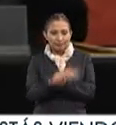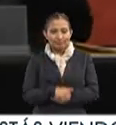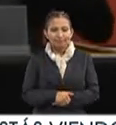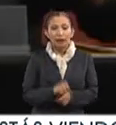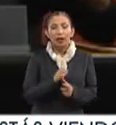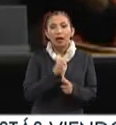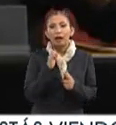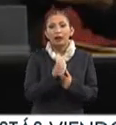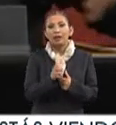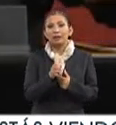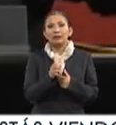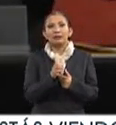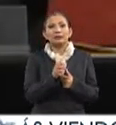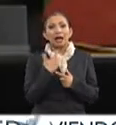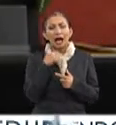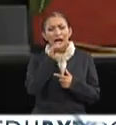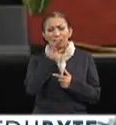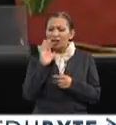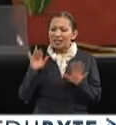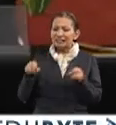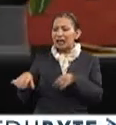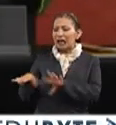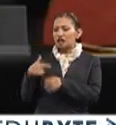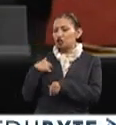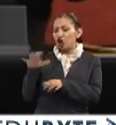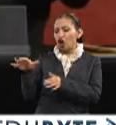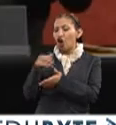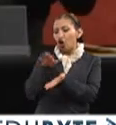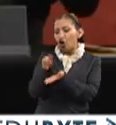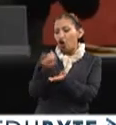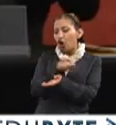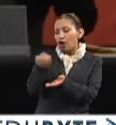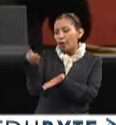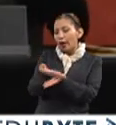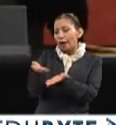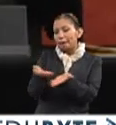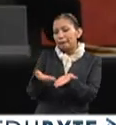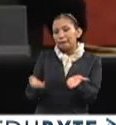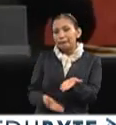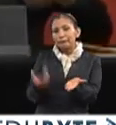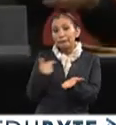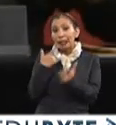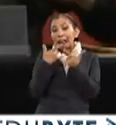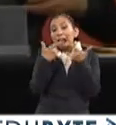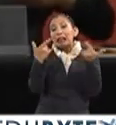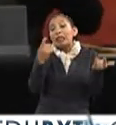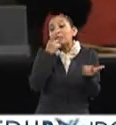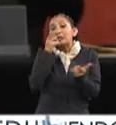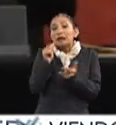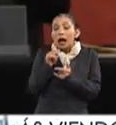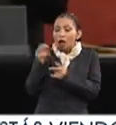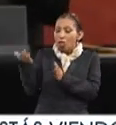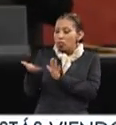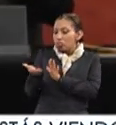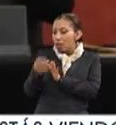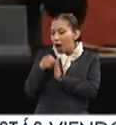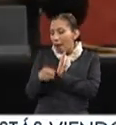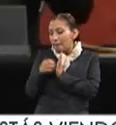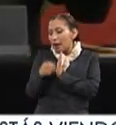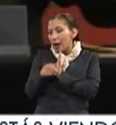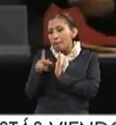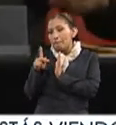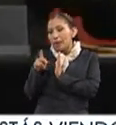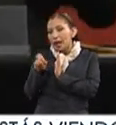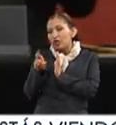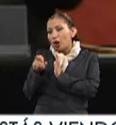Y entonces, Arreola le dijo déjalo ahí, yo lo reacomodo y la leyenda cuenta que Arreola reacomodó los capítulos de